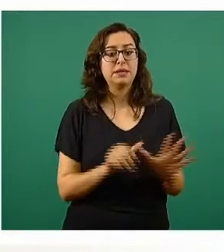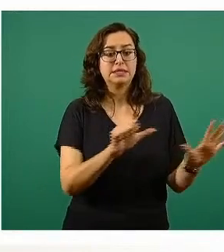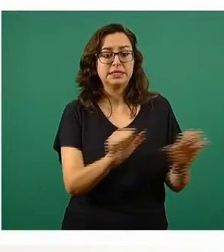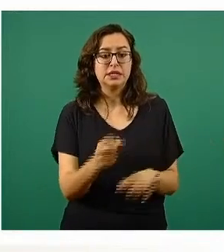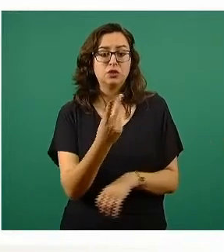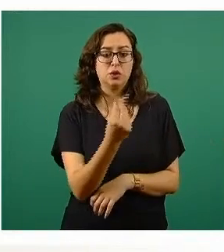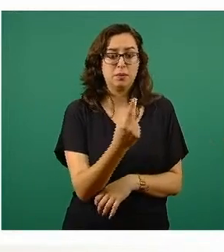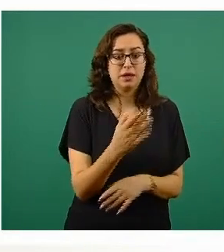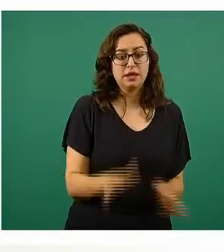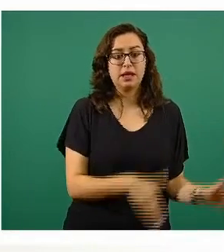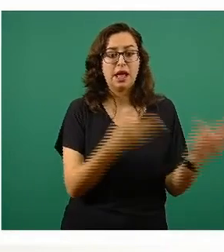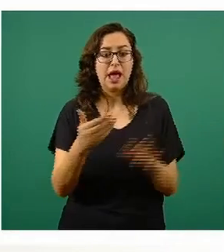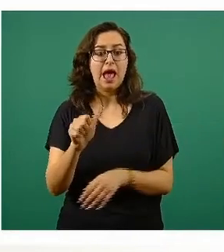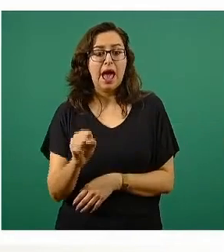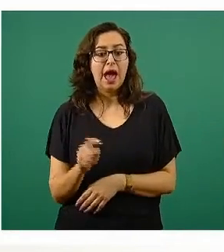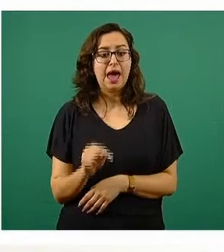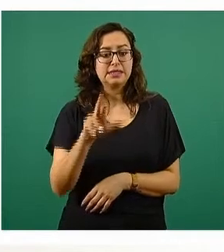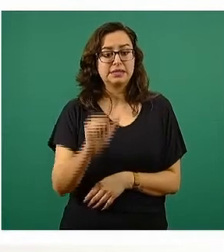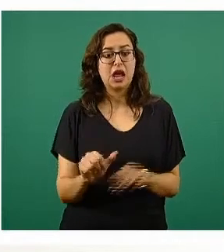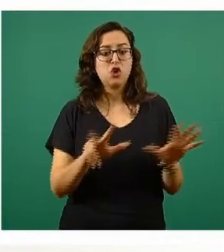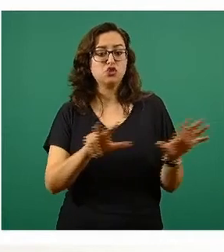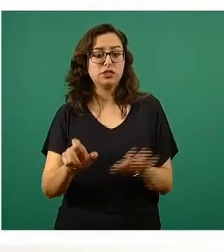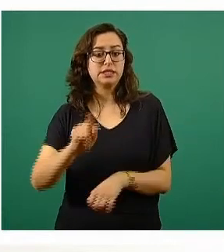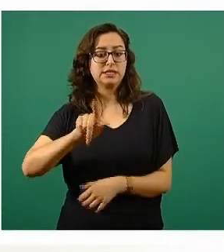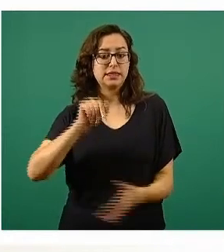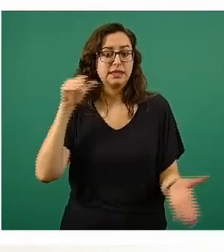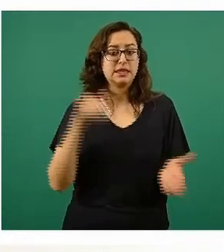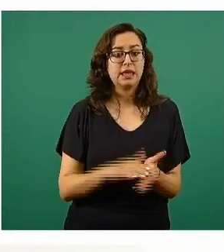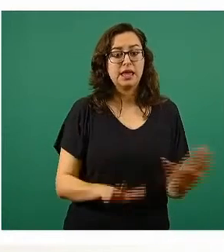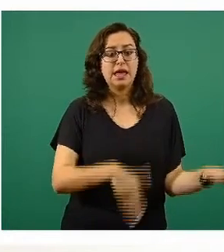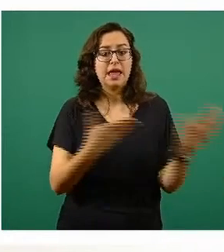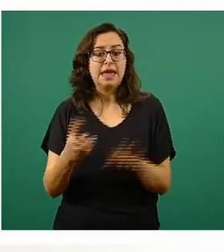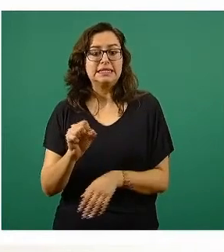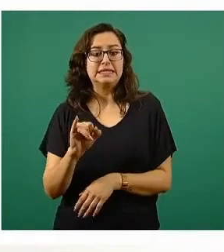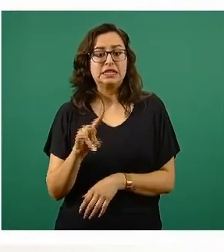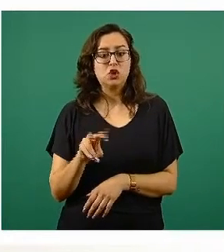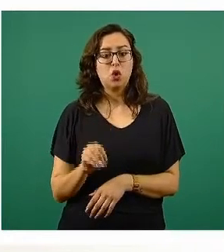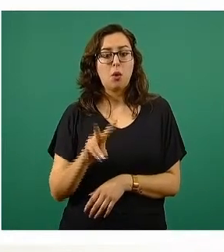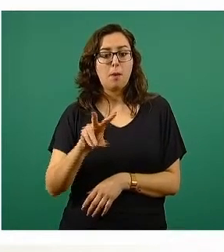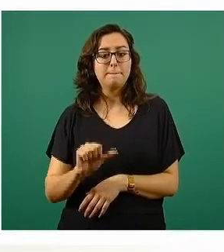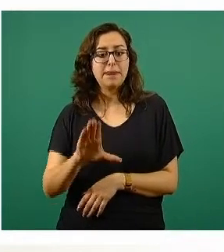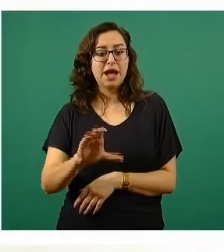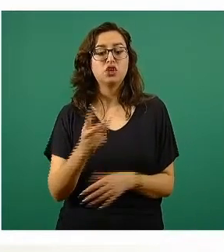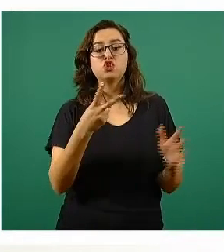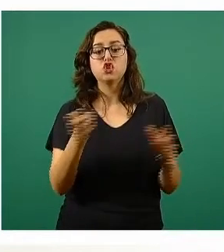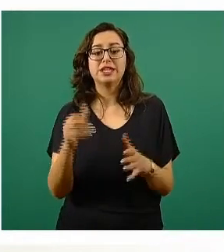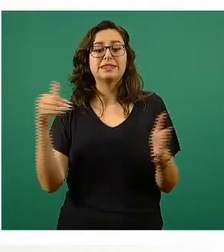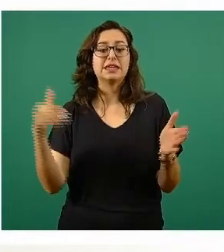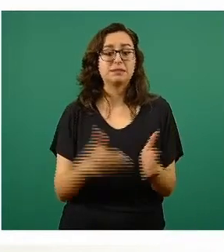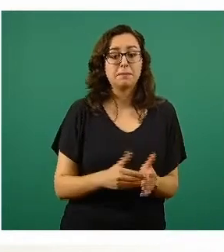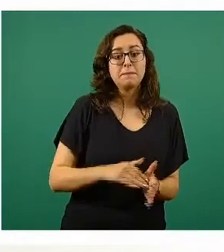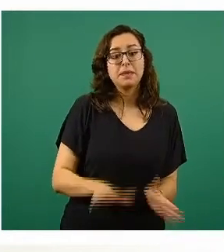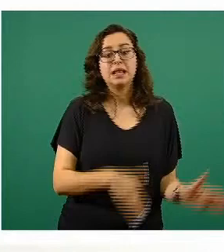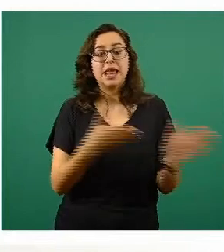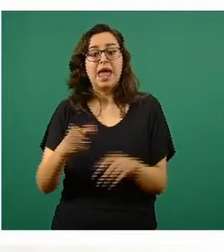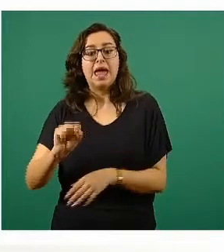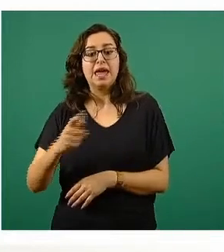de AstraZeneca 870.000, Sinovac 200.000, Sputnik V 200.000, para un total de 3